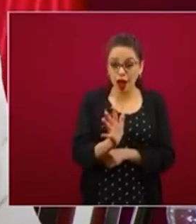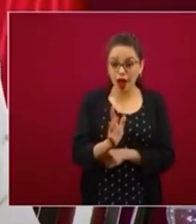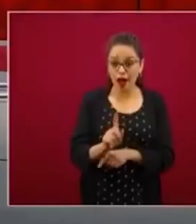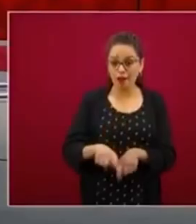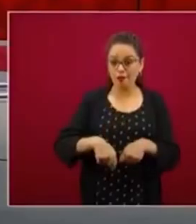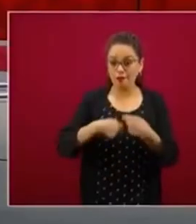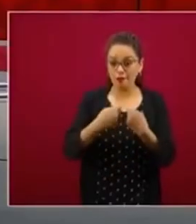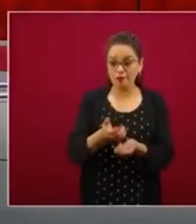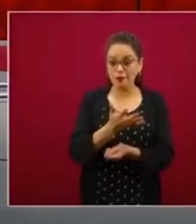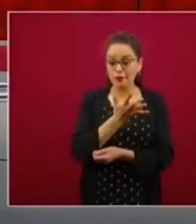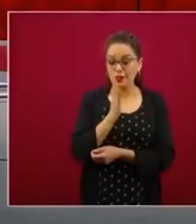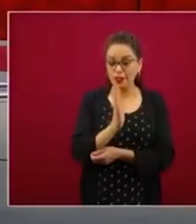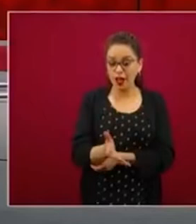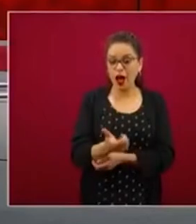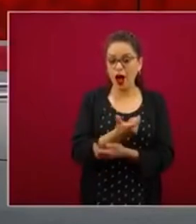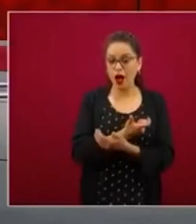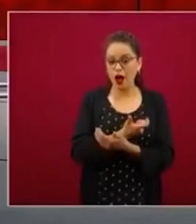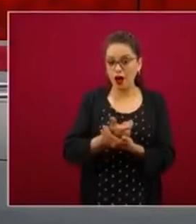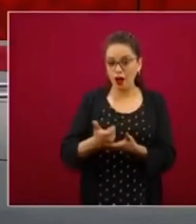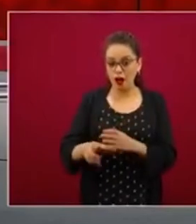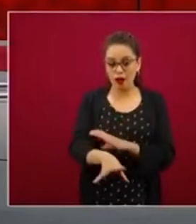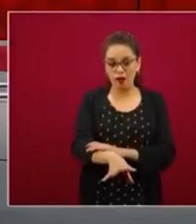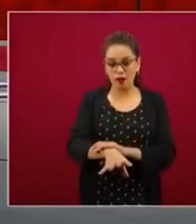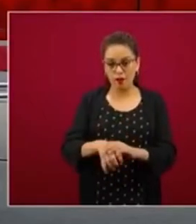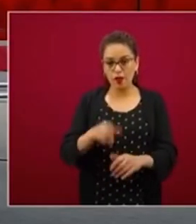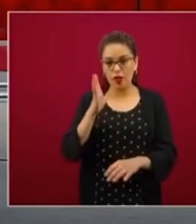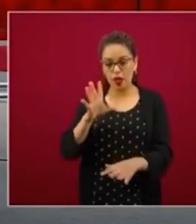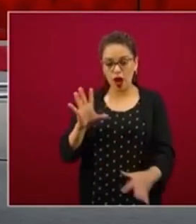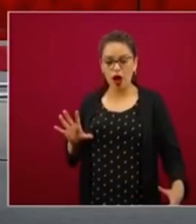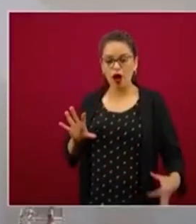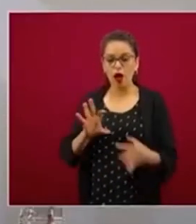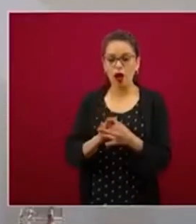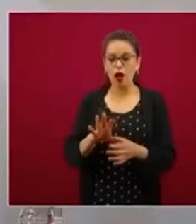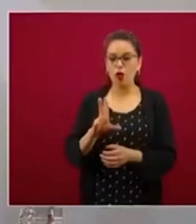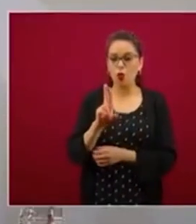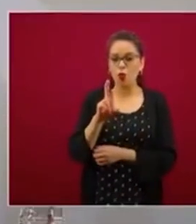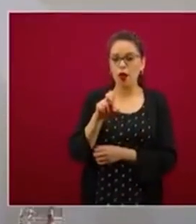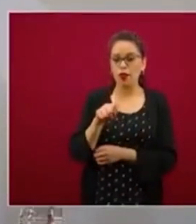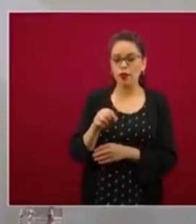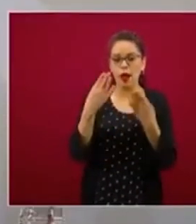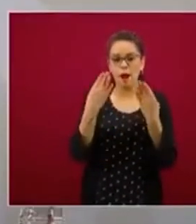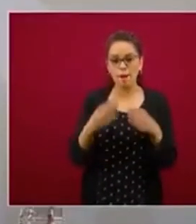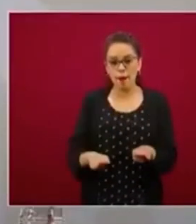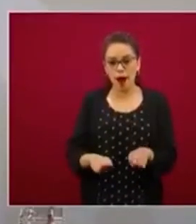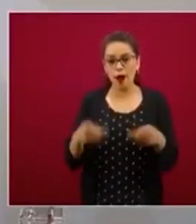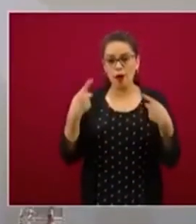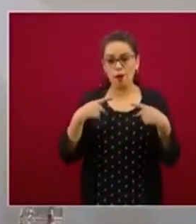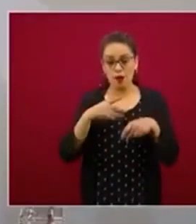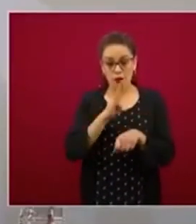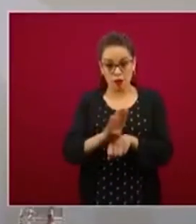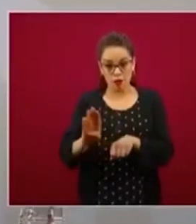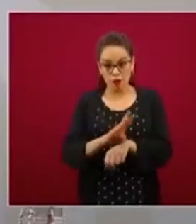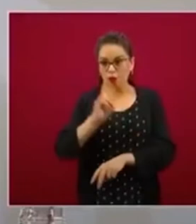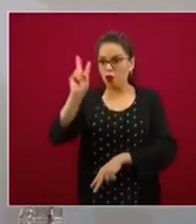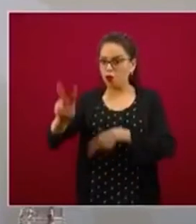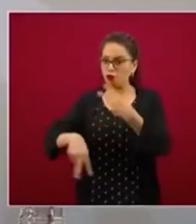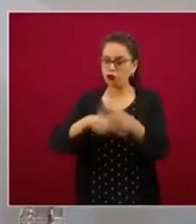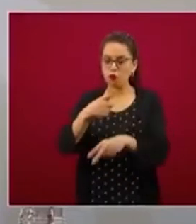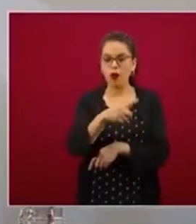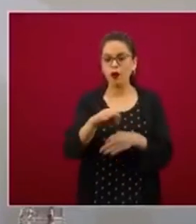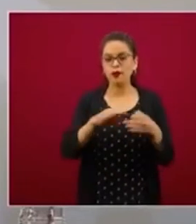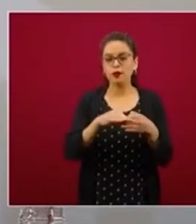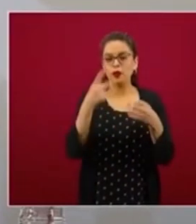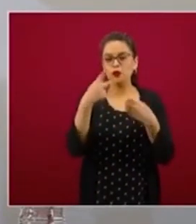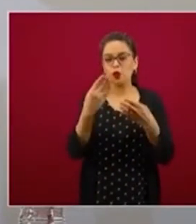que ya hay una cuenta asociada con ese dinero. Se presentó el beneficiario a la sucursal bancaria más cercana